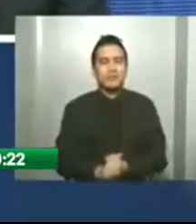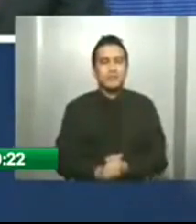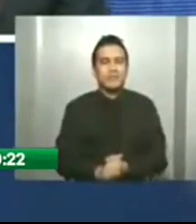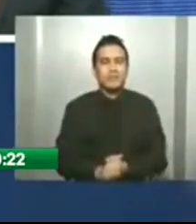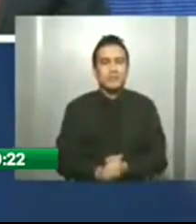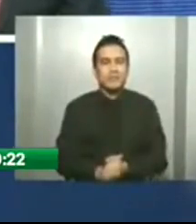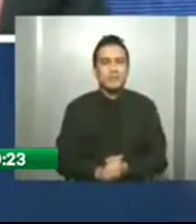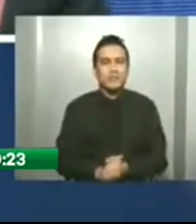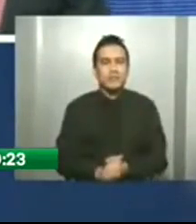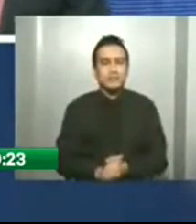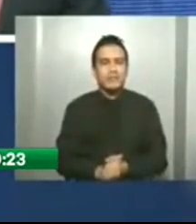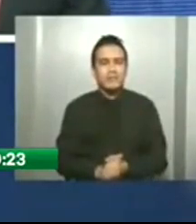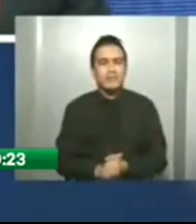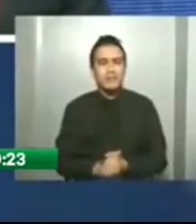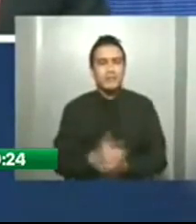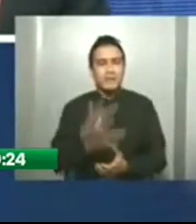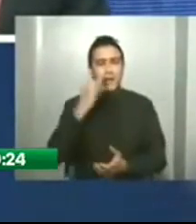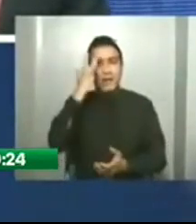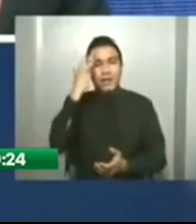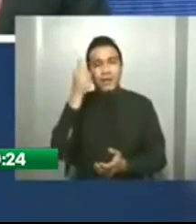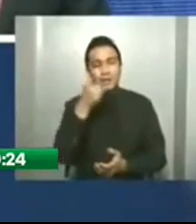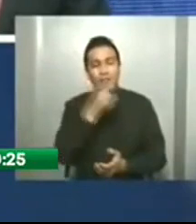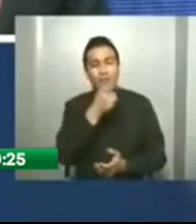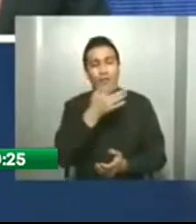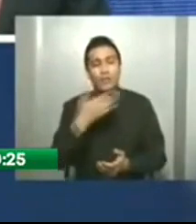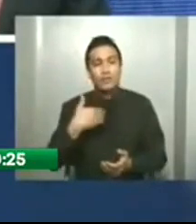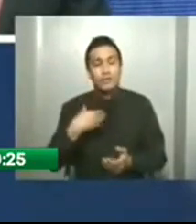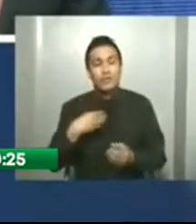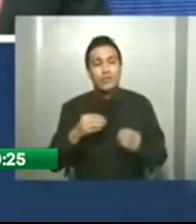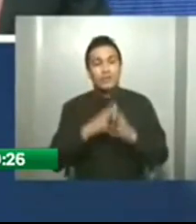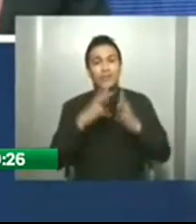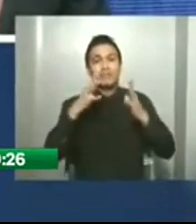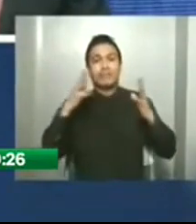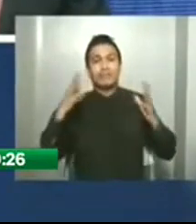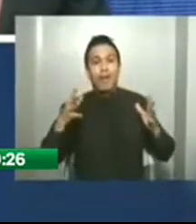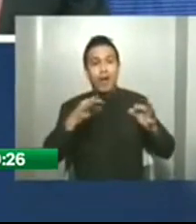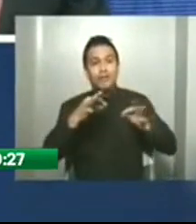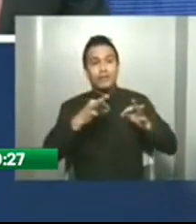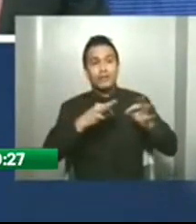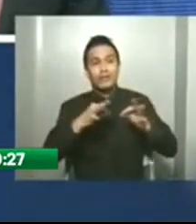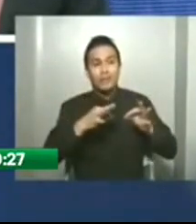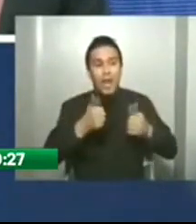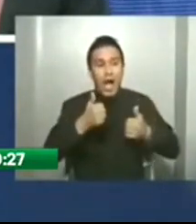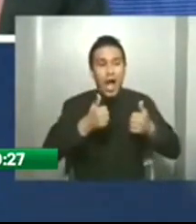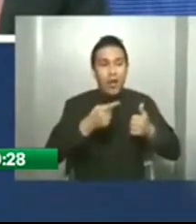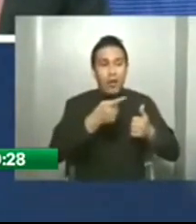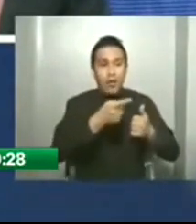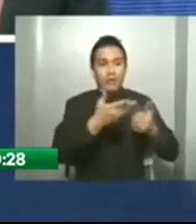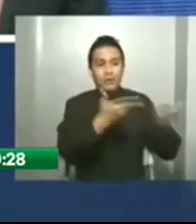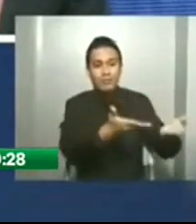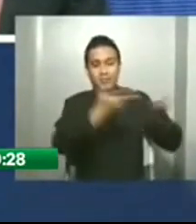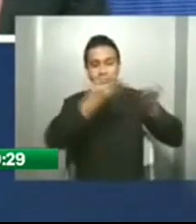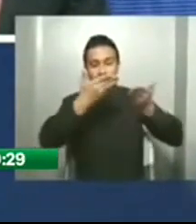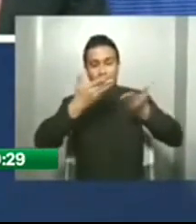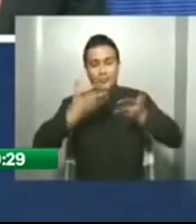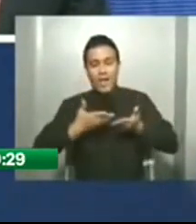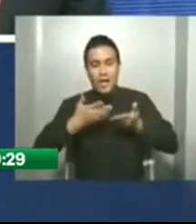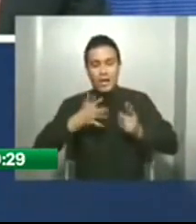alguna que tiene mucho que explicarle, sobre cuáles fueron las condiciones en las que concedió las concesiones